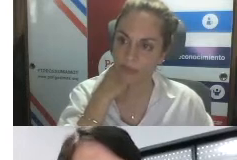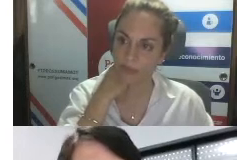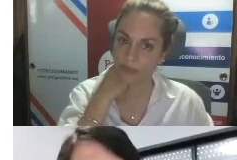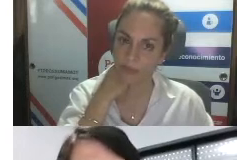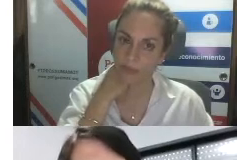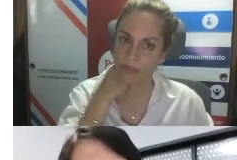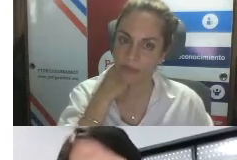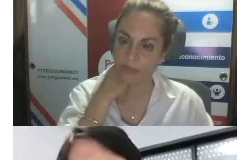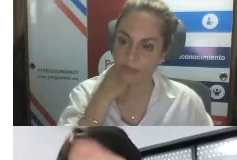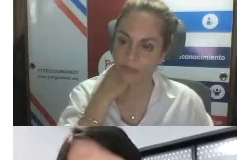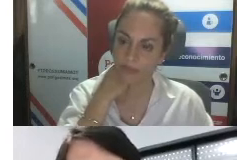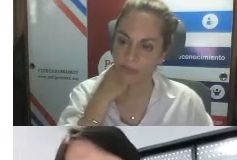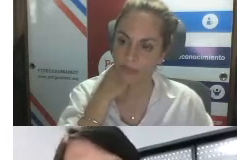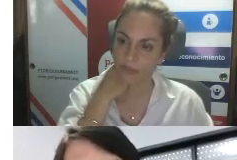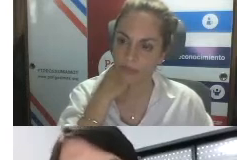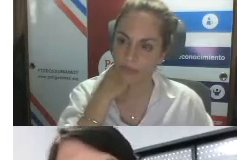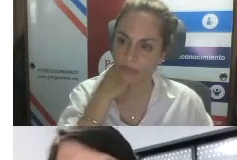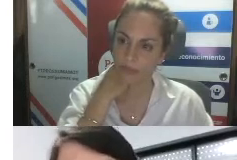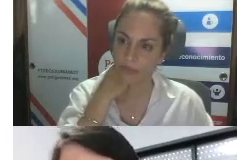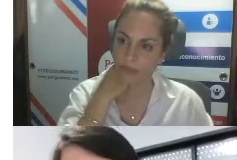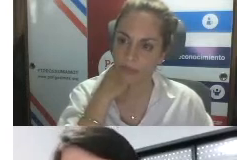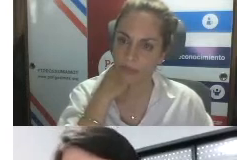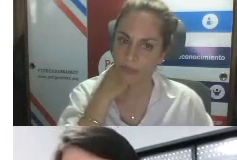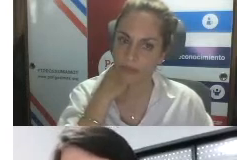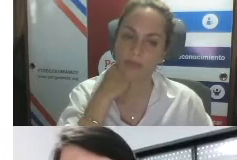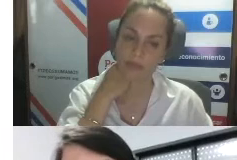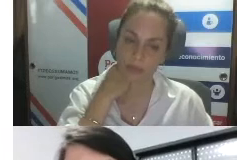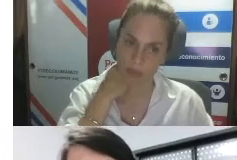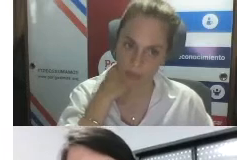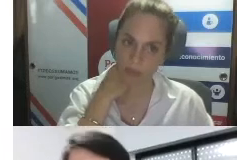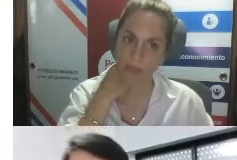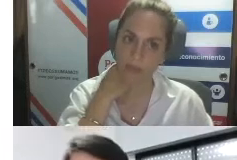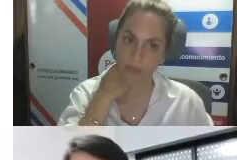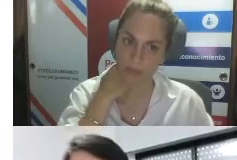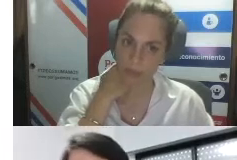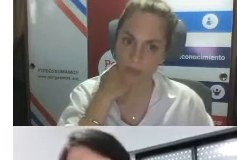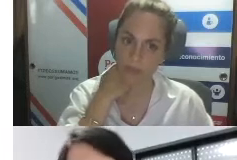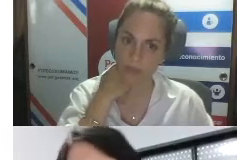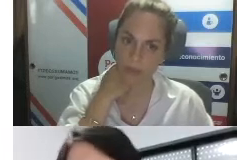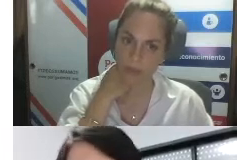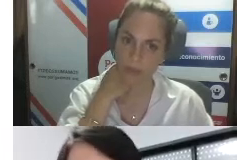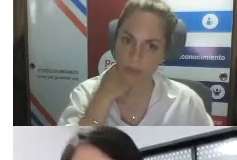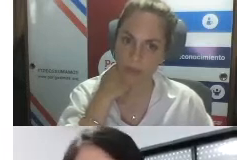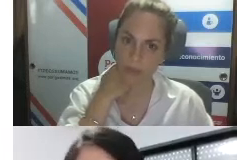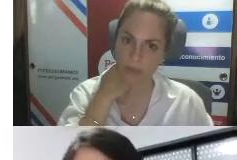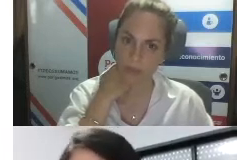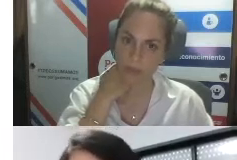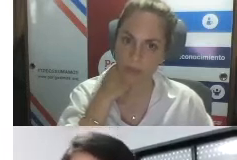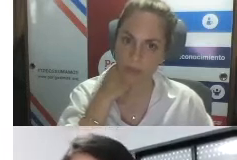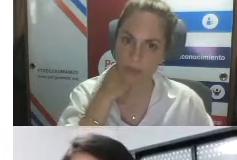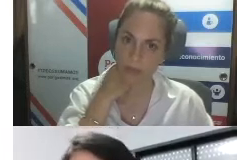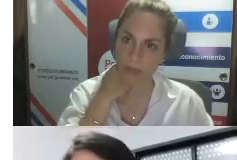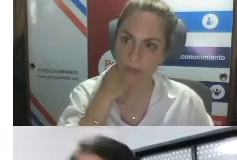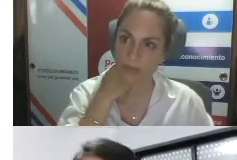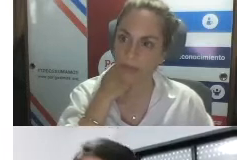nos encontramos esto también implica como este segundo punto la conciencia crítica porque uno también tiene que ser consciente de qué está